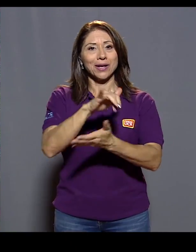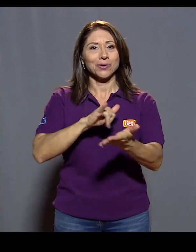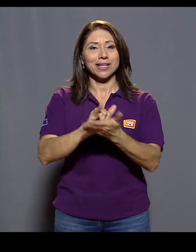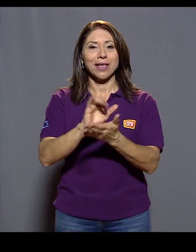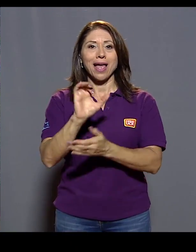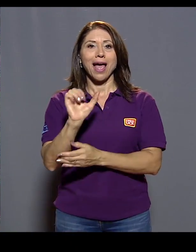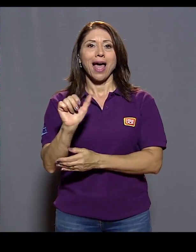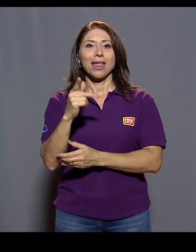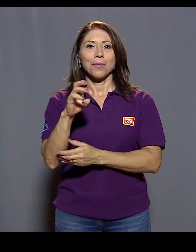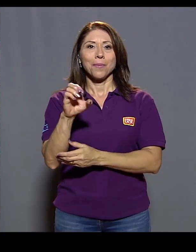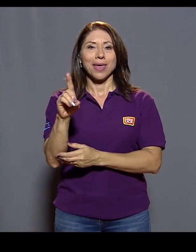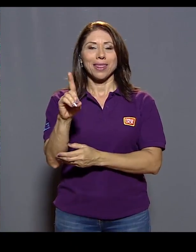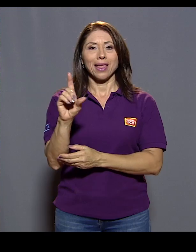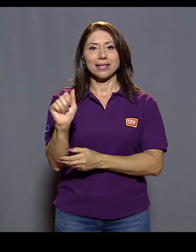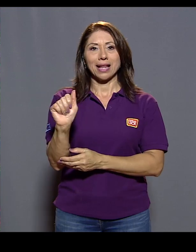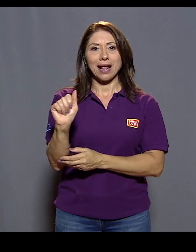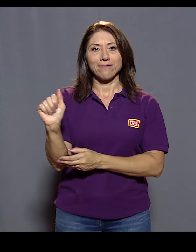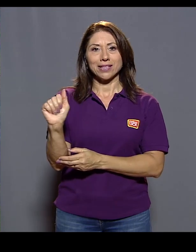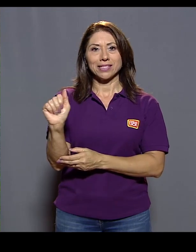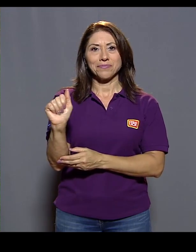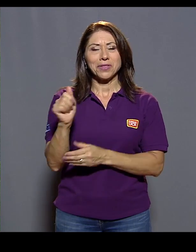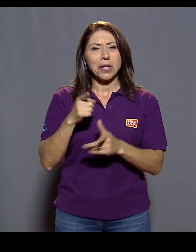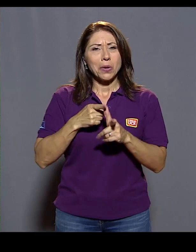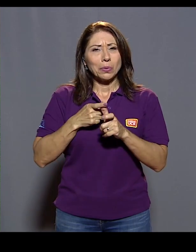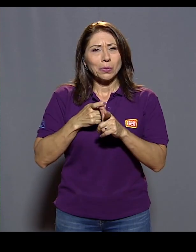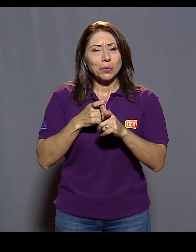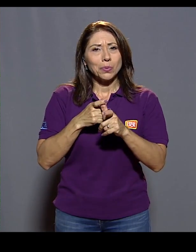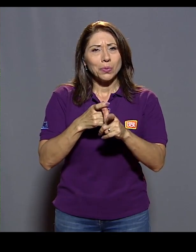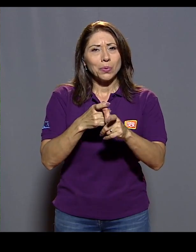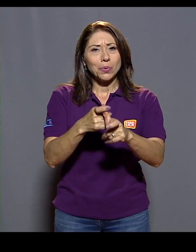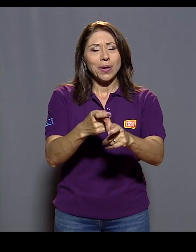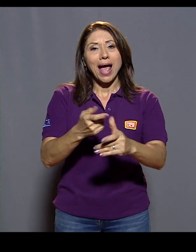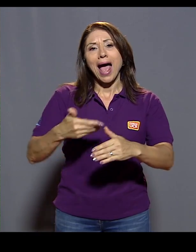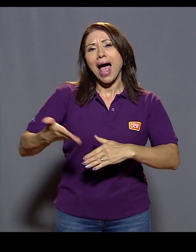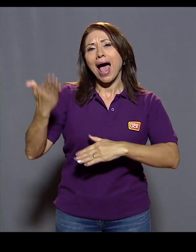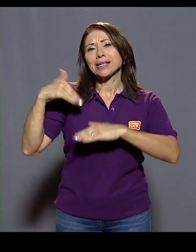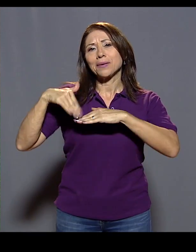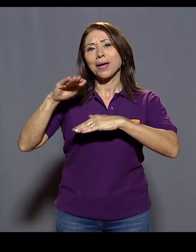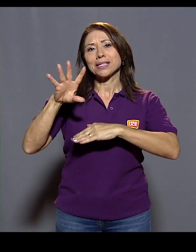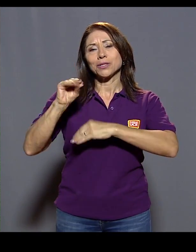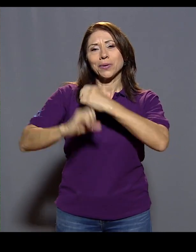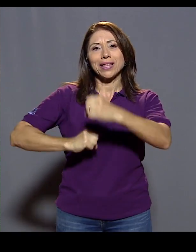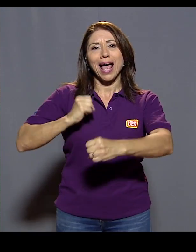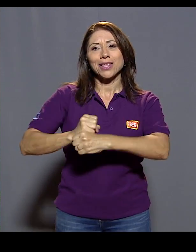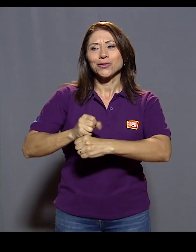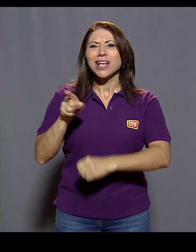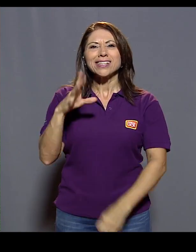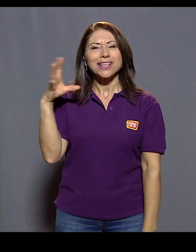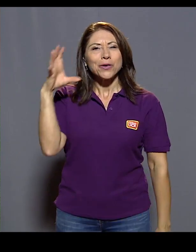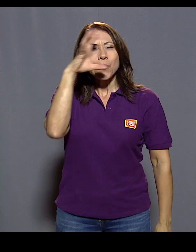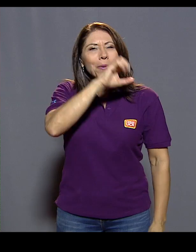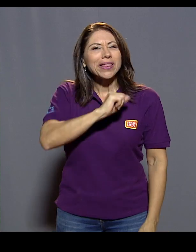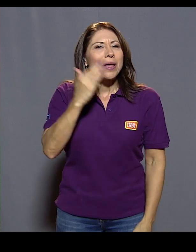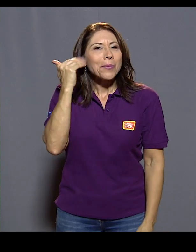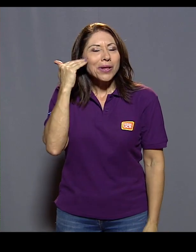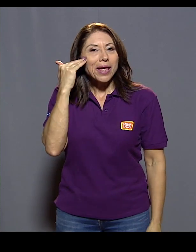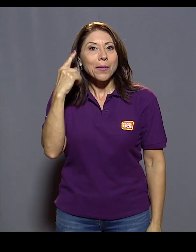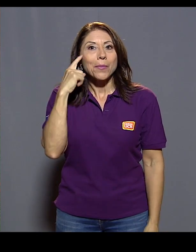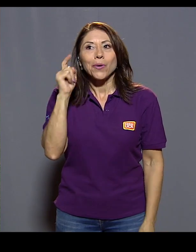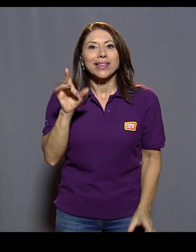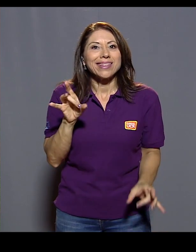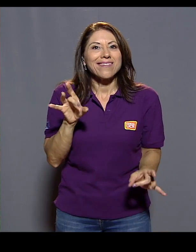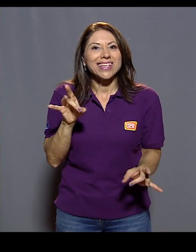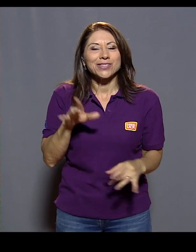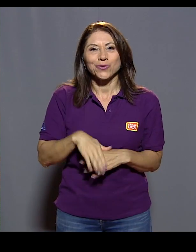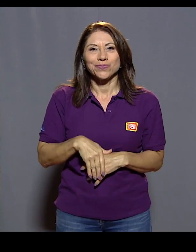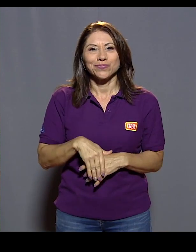Ahmed Al Salam Alfasi practica atletismo desde hace más de 50 años y afirma que descubre esta pasión meramente por travieso.